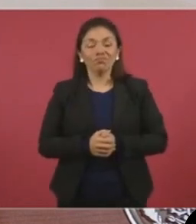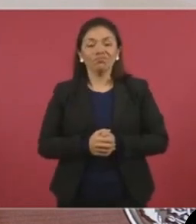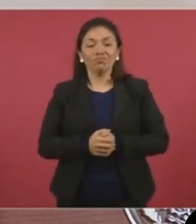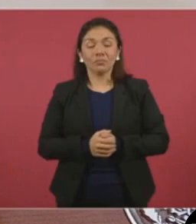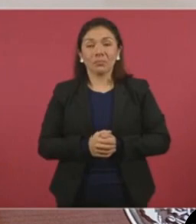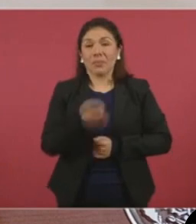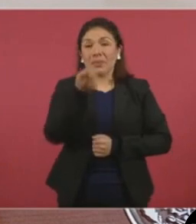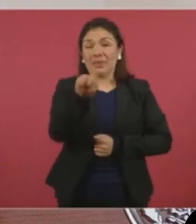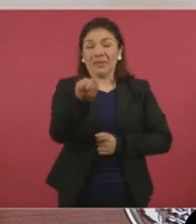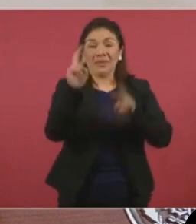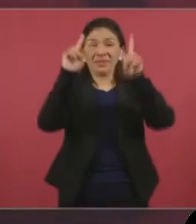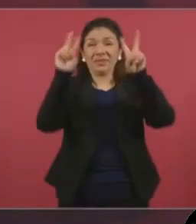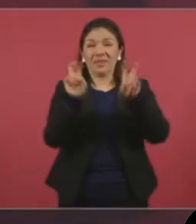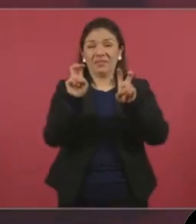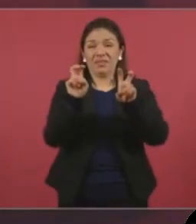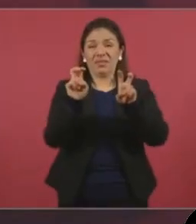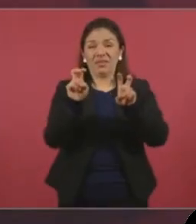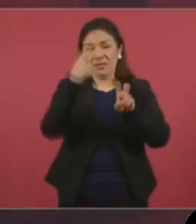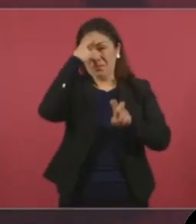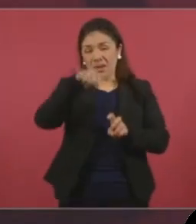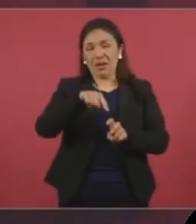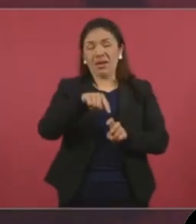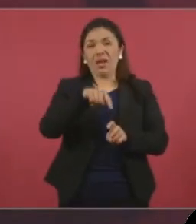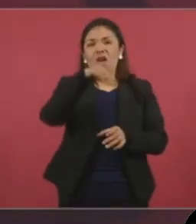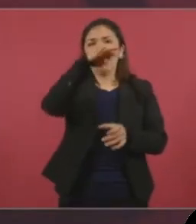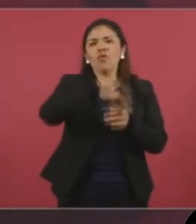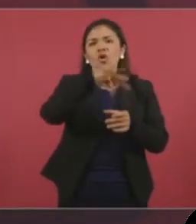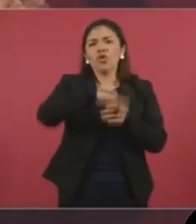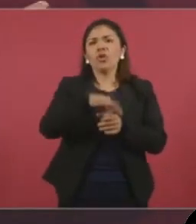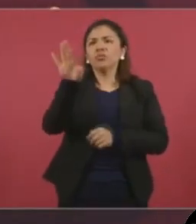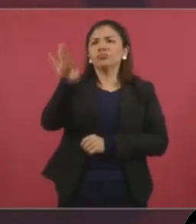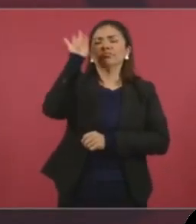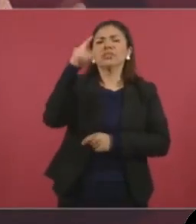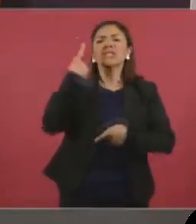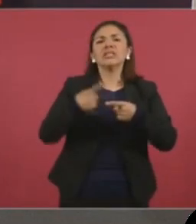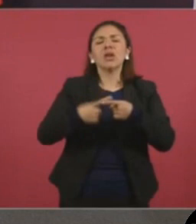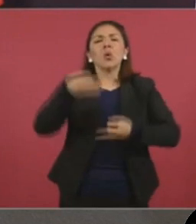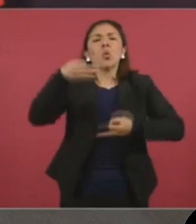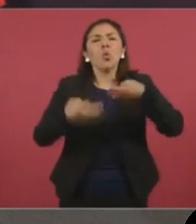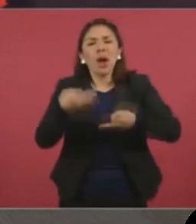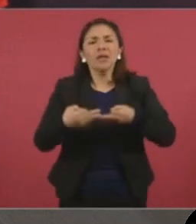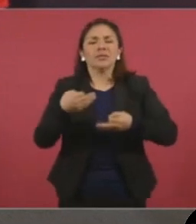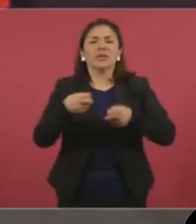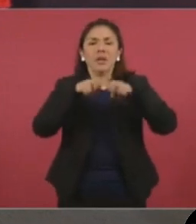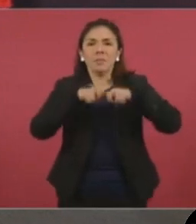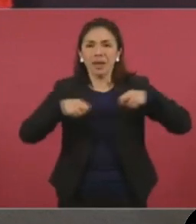la elección de jueces, de magistrados y ministros para la reforma del Poder Judicial